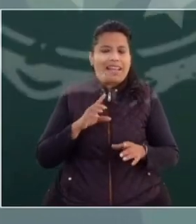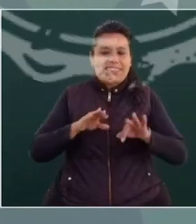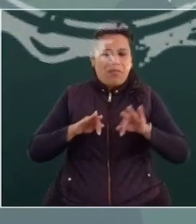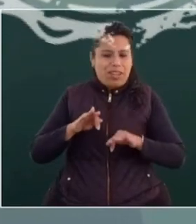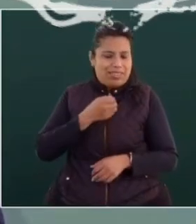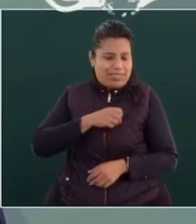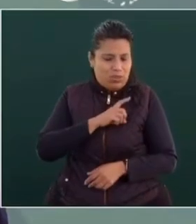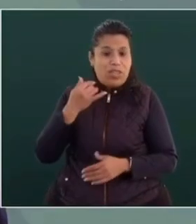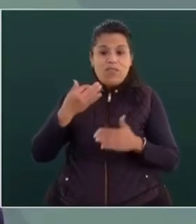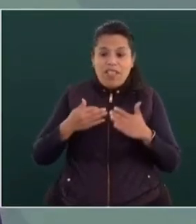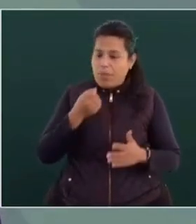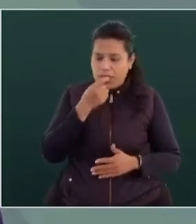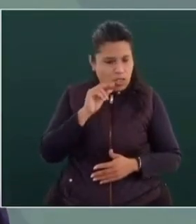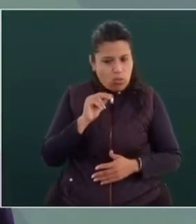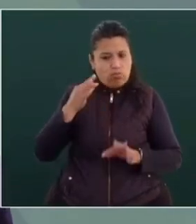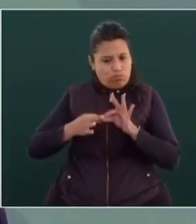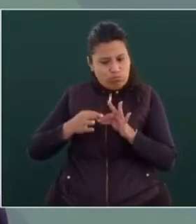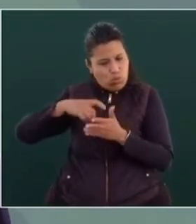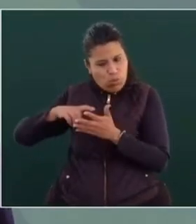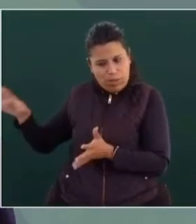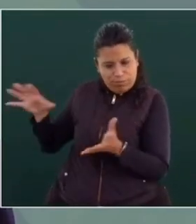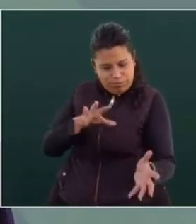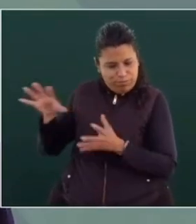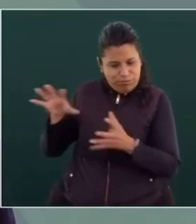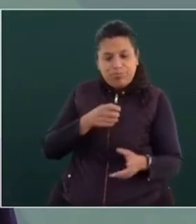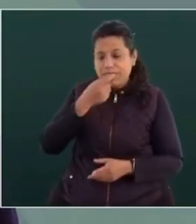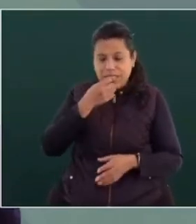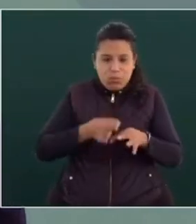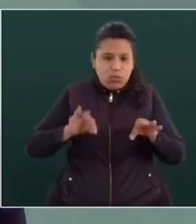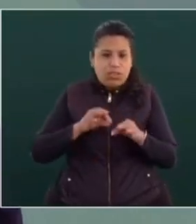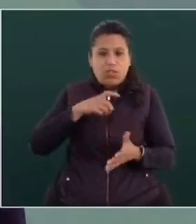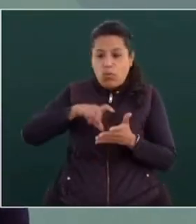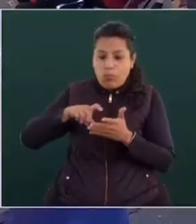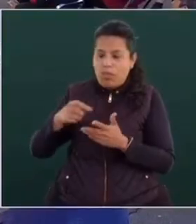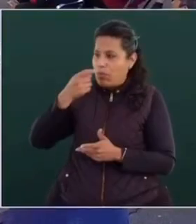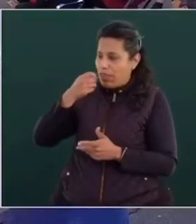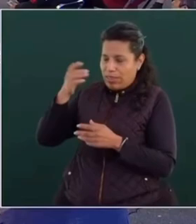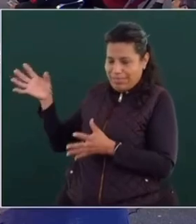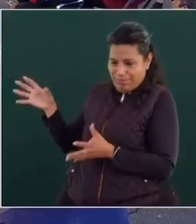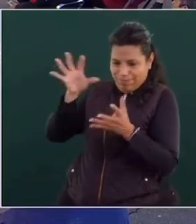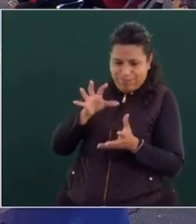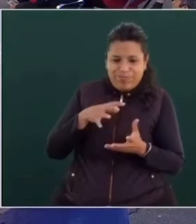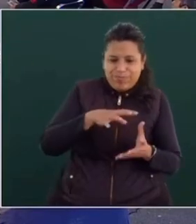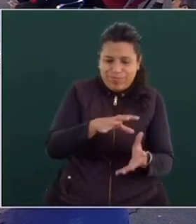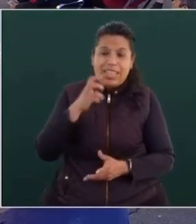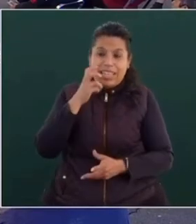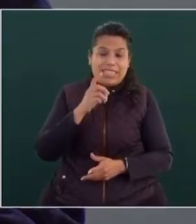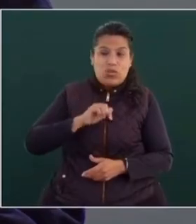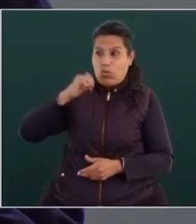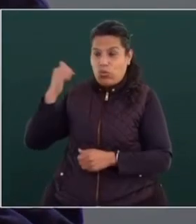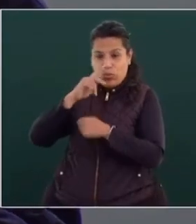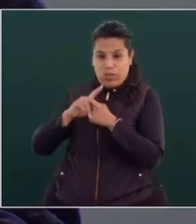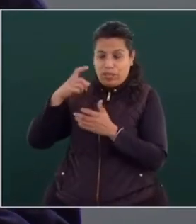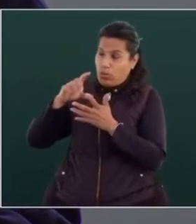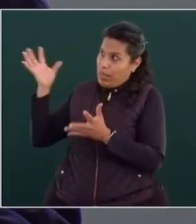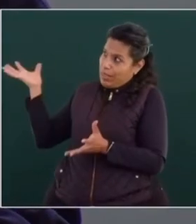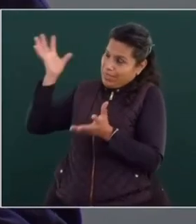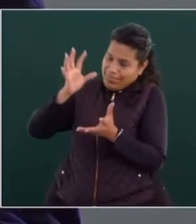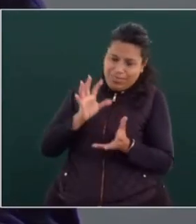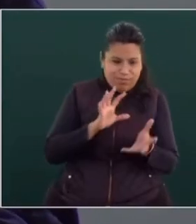Estamos avanzando en el abasto de medicamentos, comprando medicamentos en el extranjero, porque